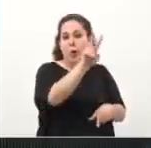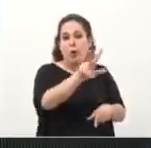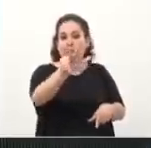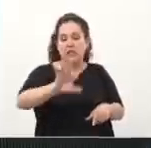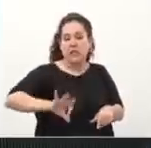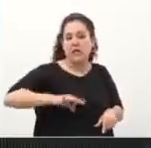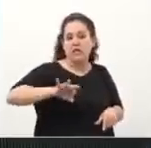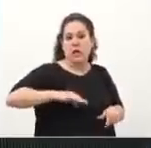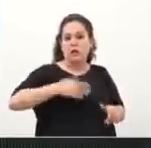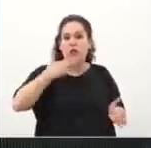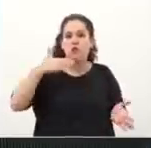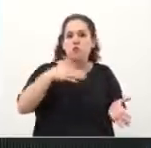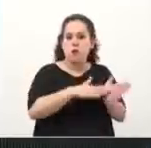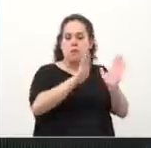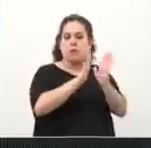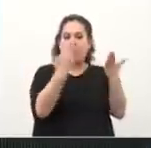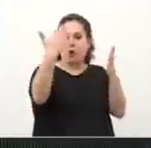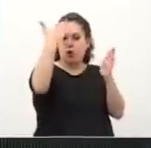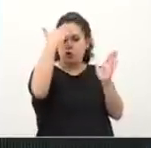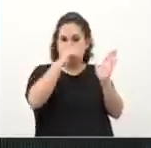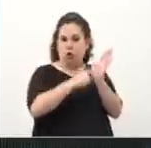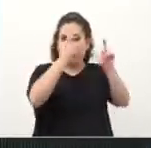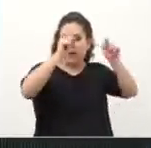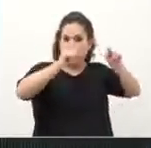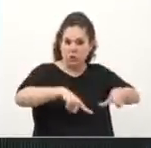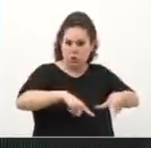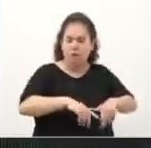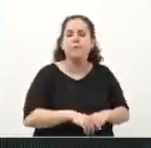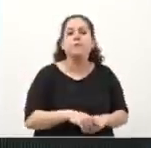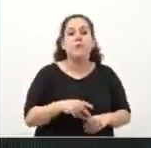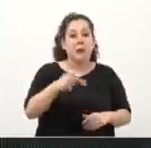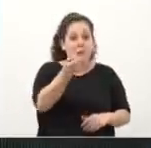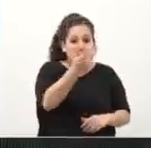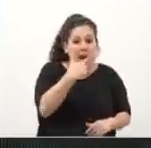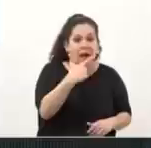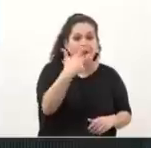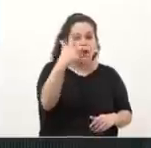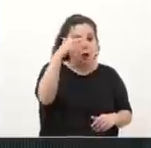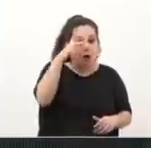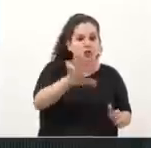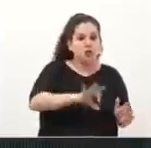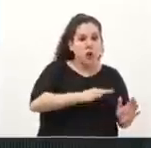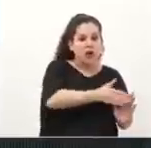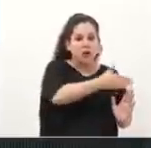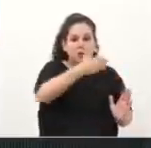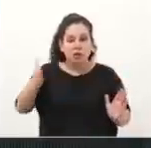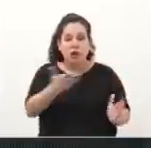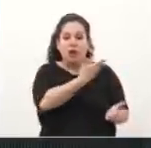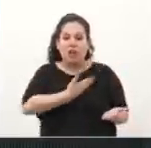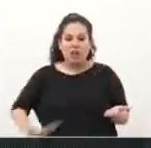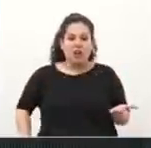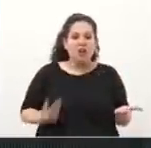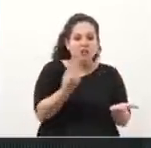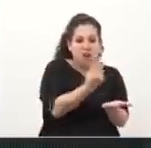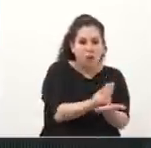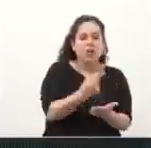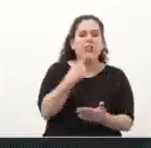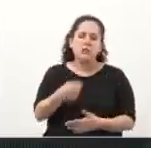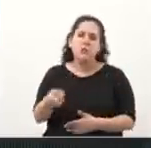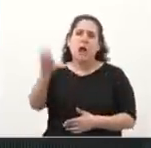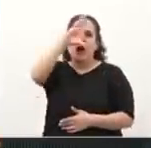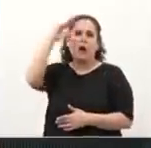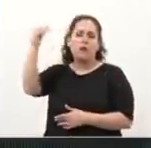juró nuestra constitución. Macri fue 8 años jefe de gobierno y se quejó 8 años de que a Cristina no le pasaba a la ciudad